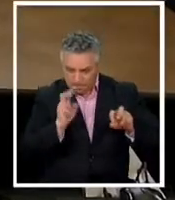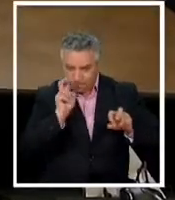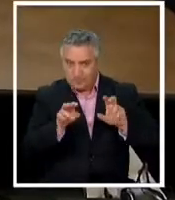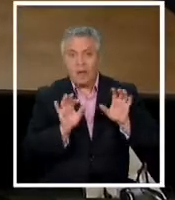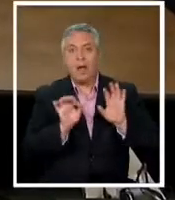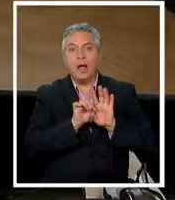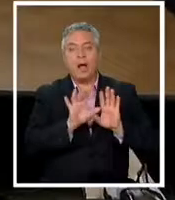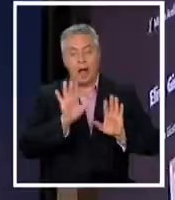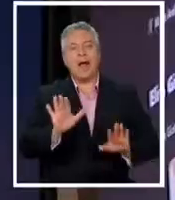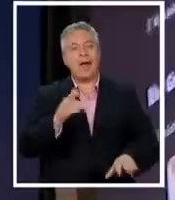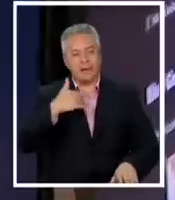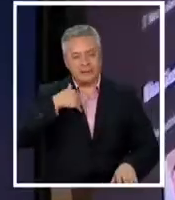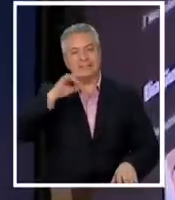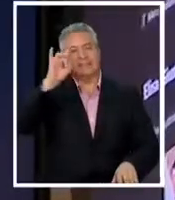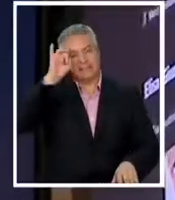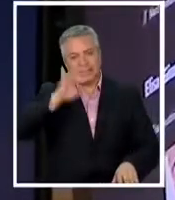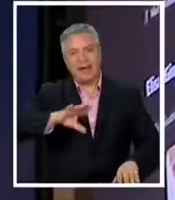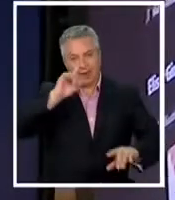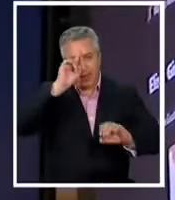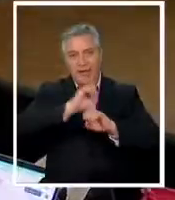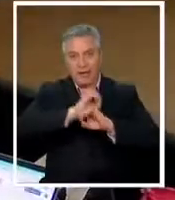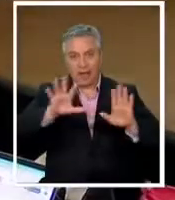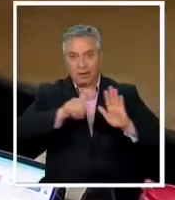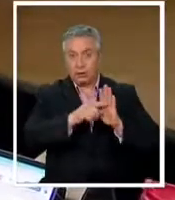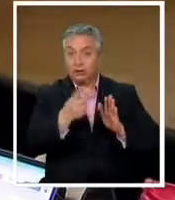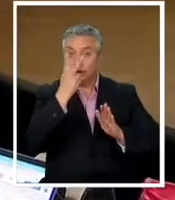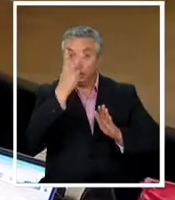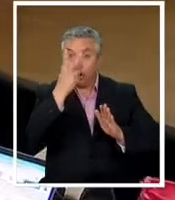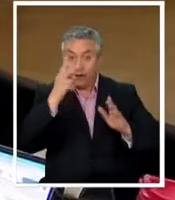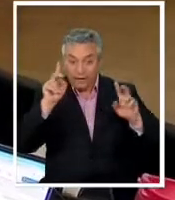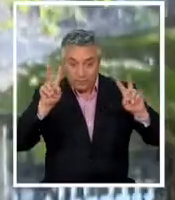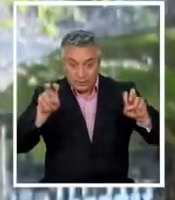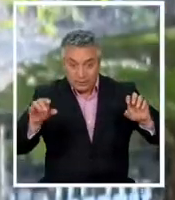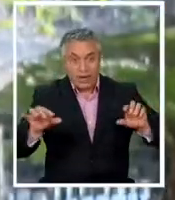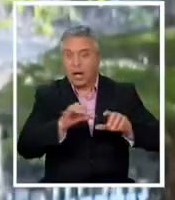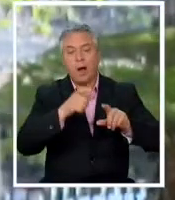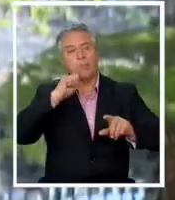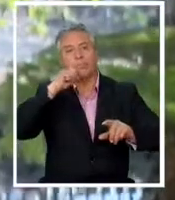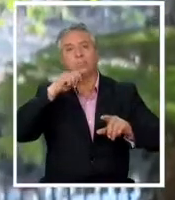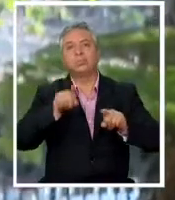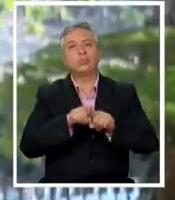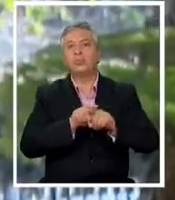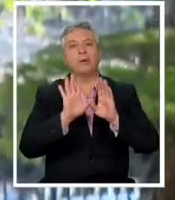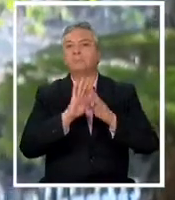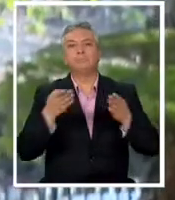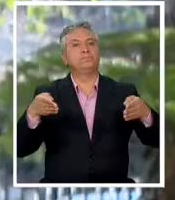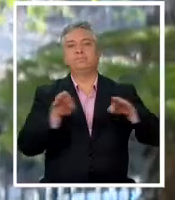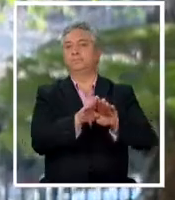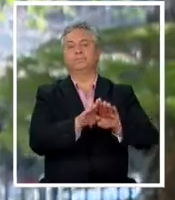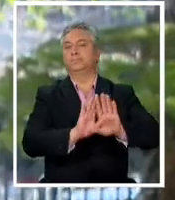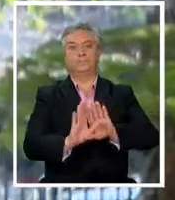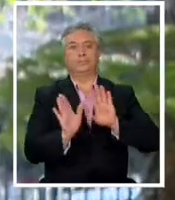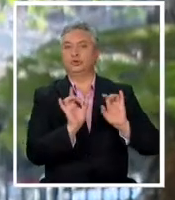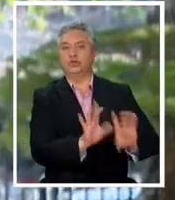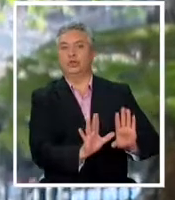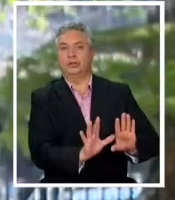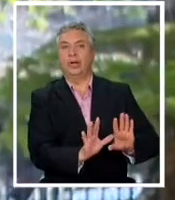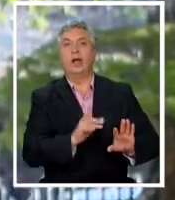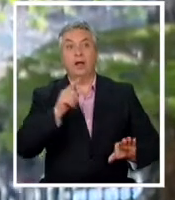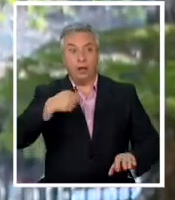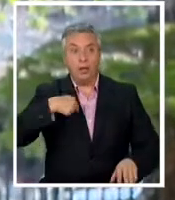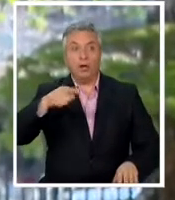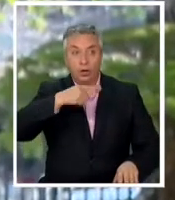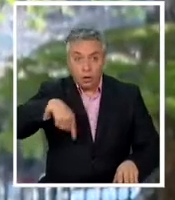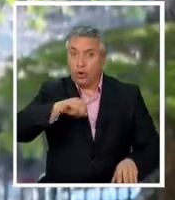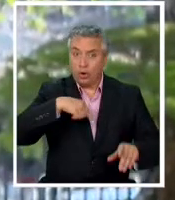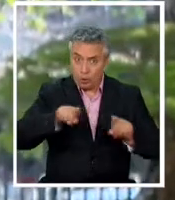era bastante claro y que cuando una materia pasaba dos veces por el Pleno se entendía cerrada la discusión constitucional. Creo que es importante que si nosotros nos